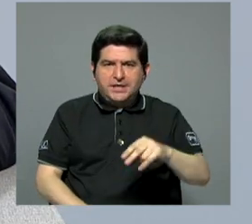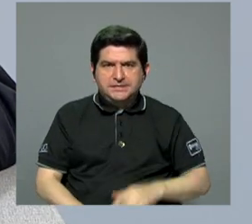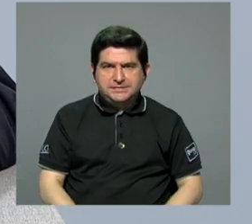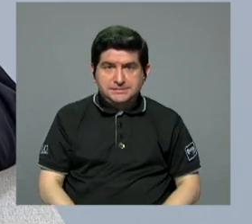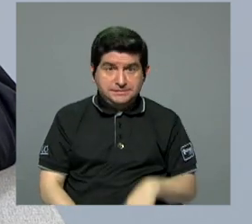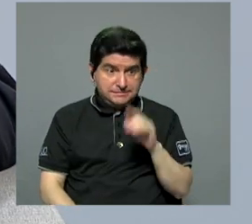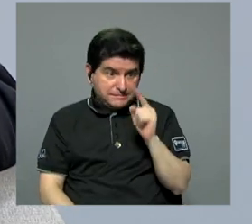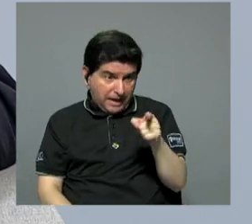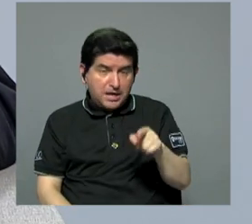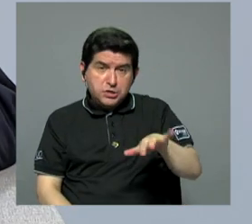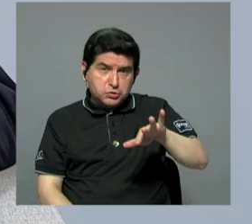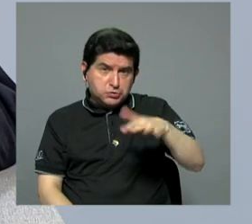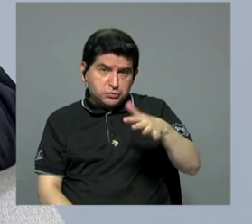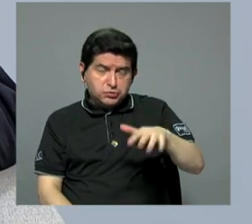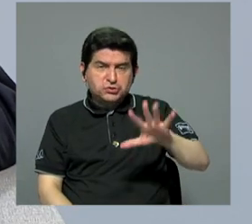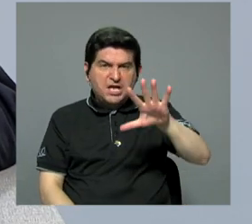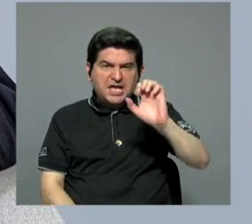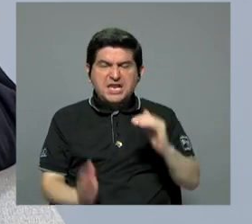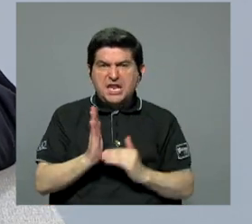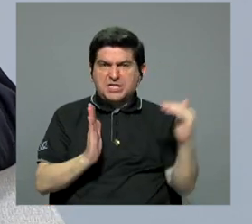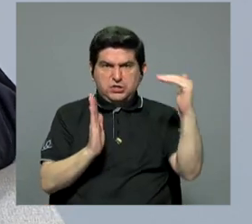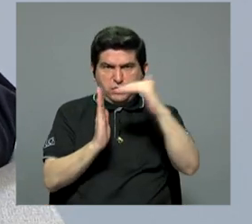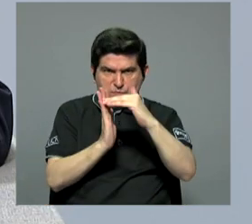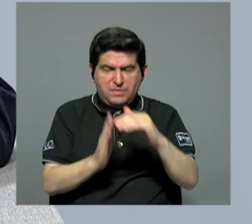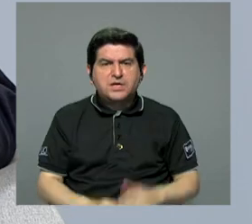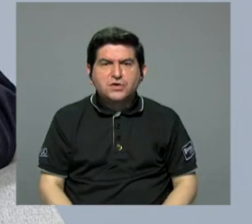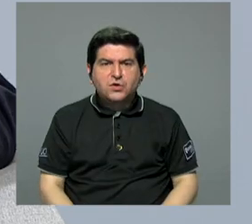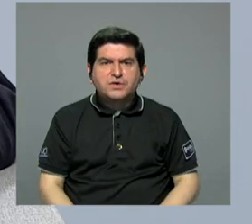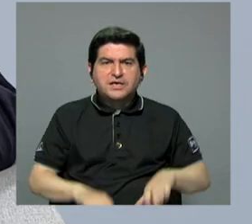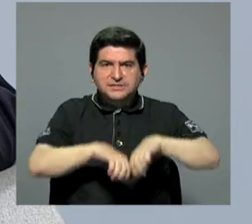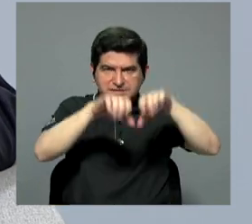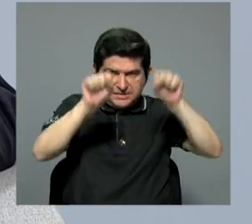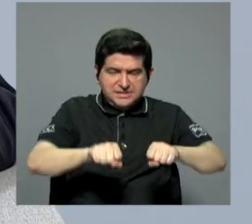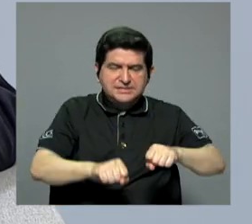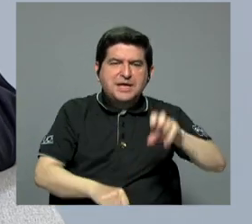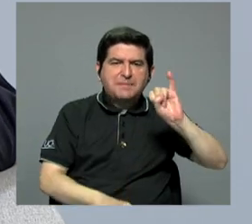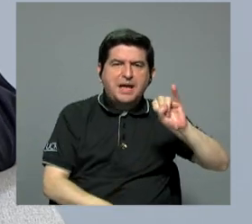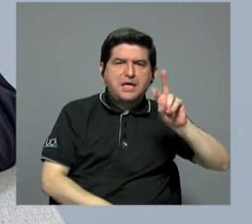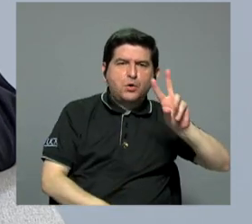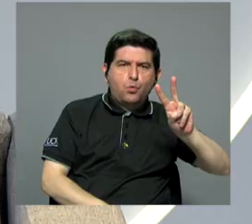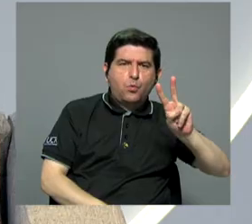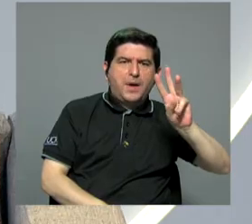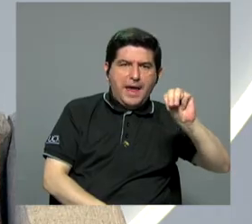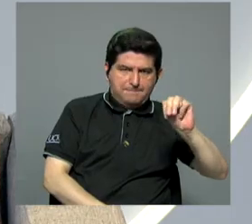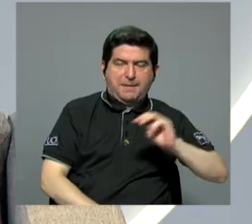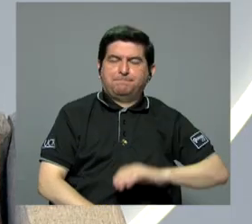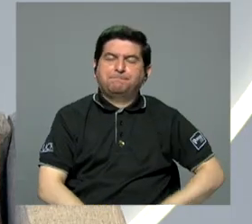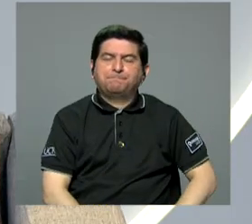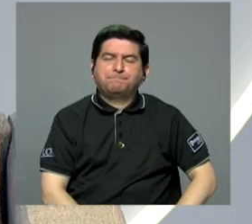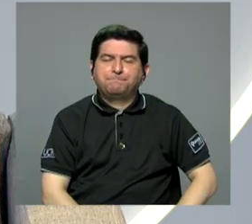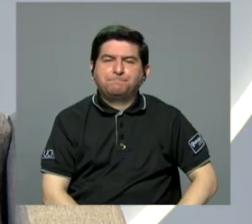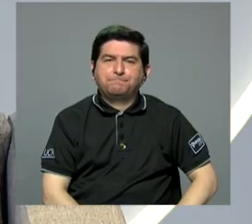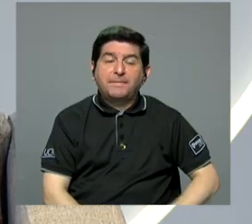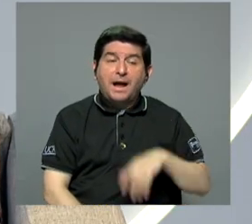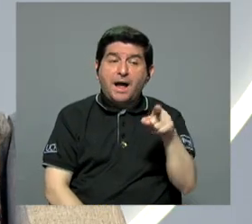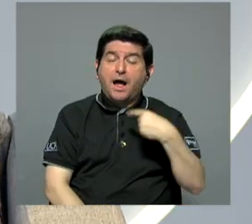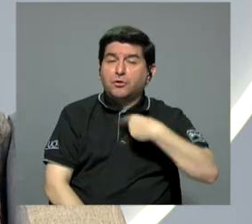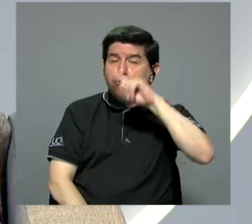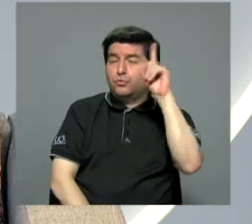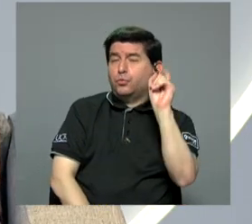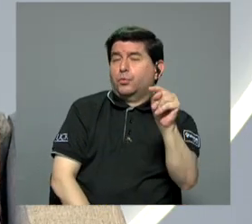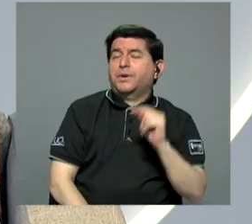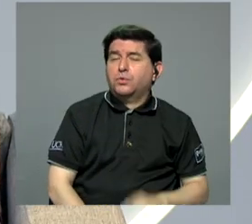de los cuales aproximadamente unos 500 millones de colones pertenecen al régimen de invalidez, vejez y muerte. Entonces aquí es donde uno